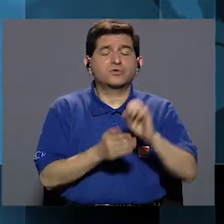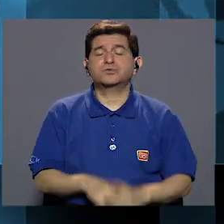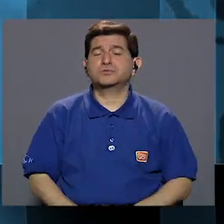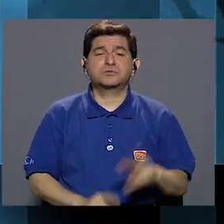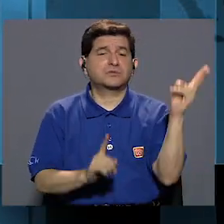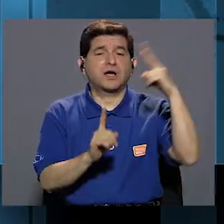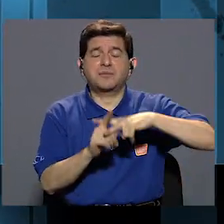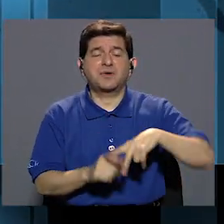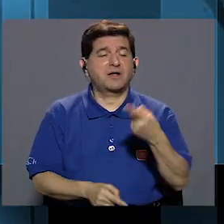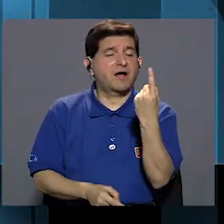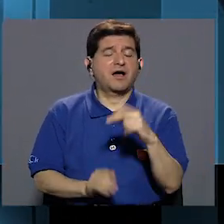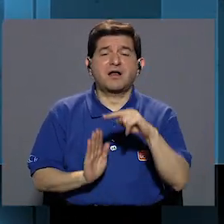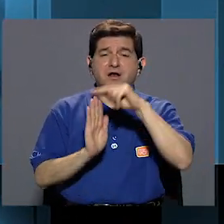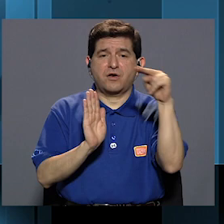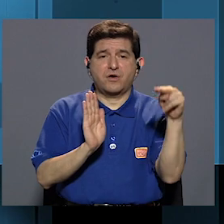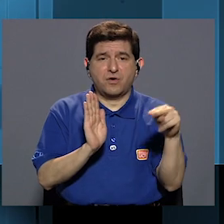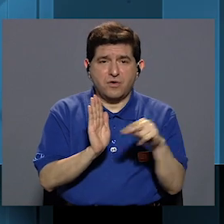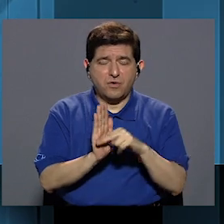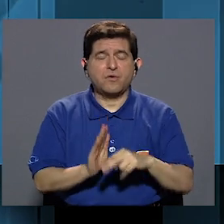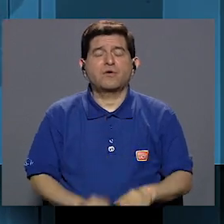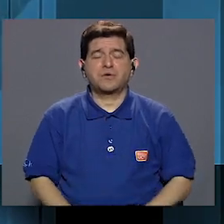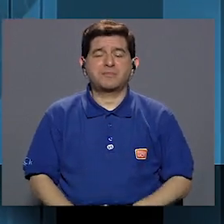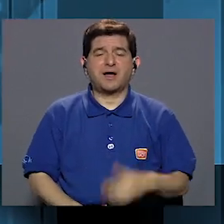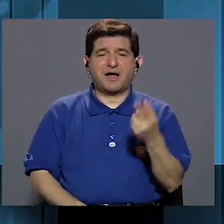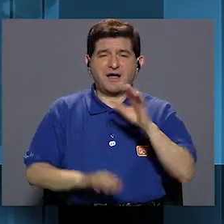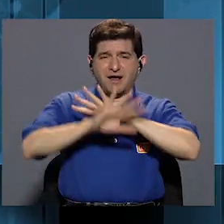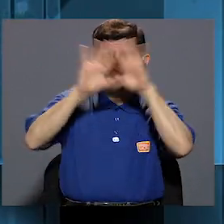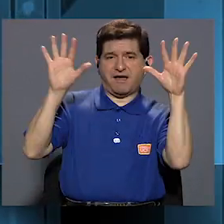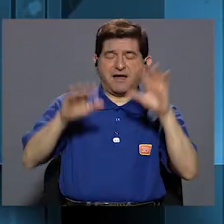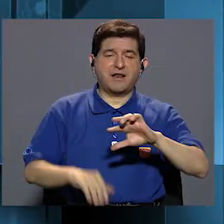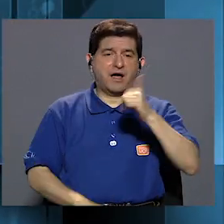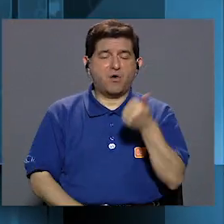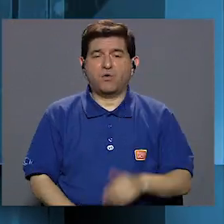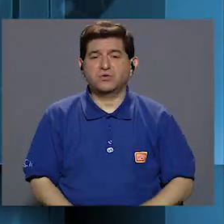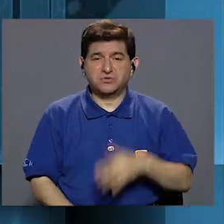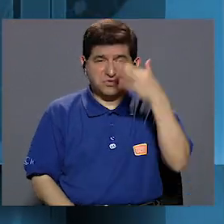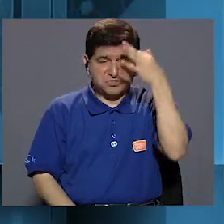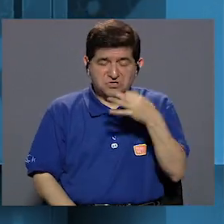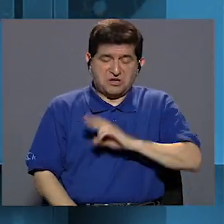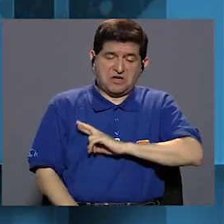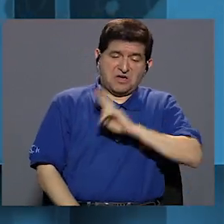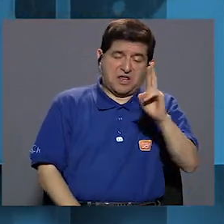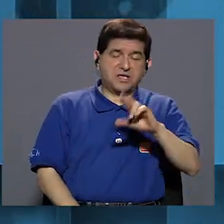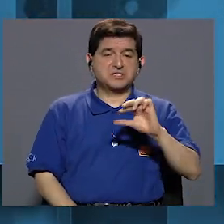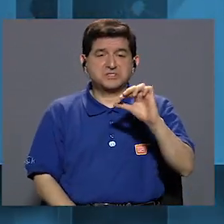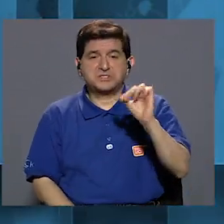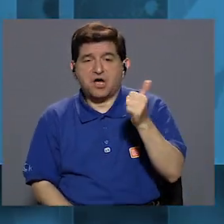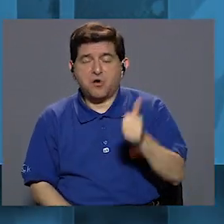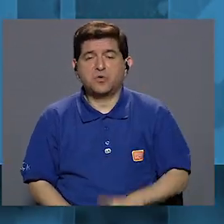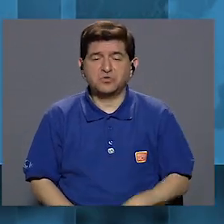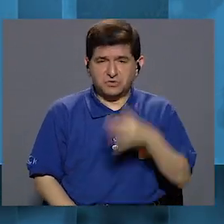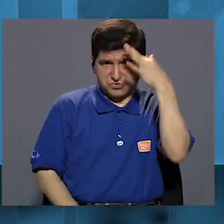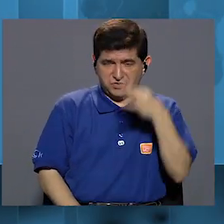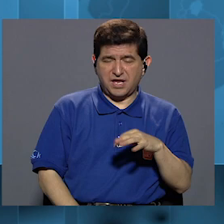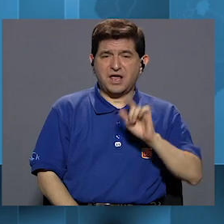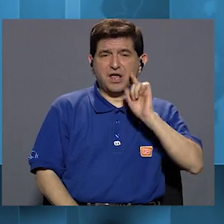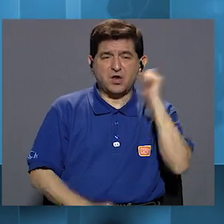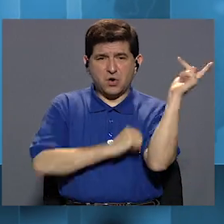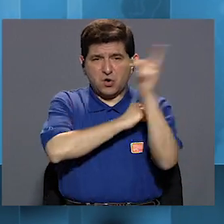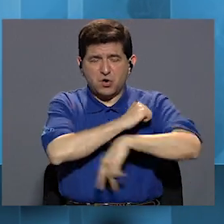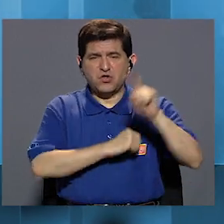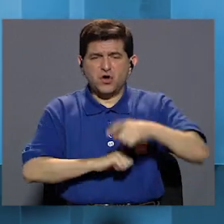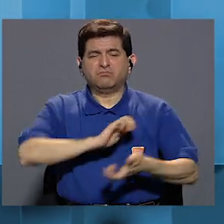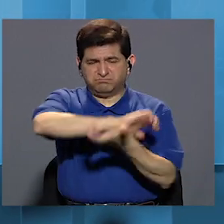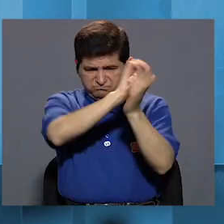evitan practicarlo ante la falta de una clara reglamentación. Otros por creencias religiosas y algunos más porque opinan que el